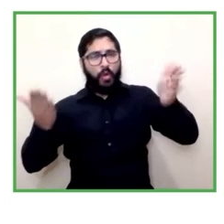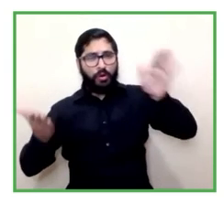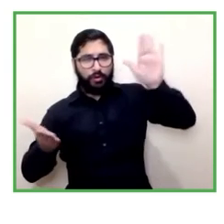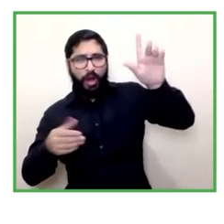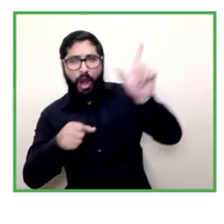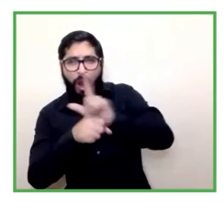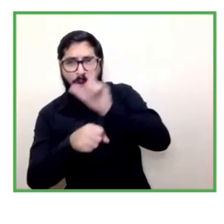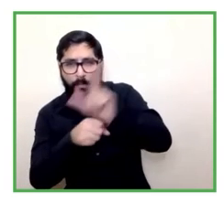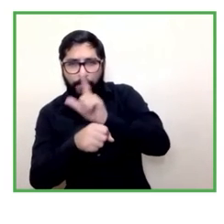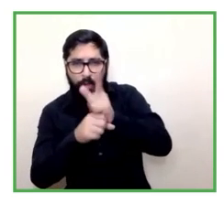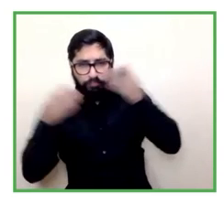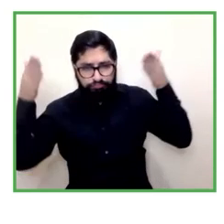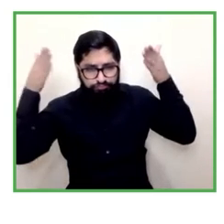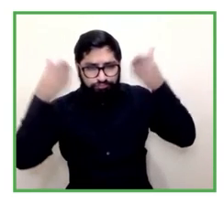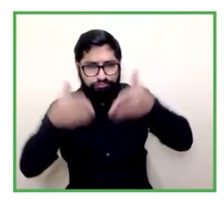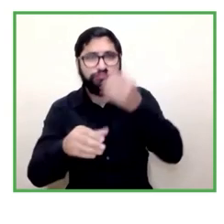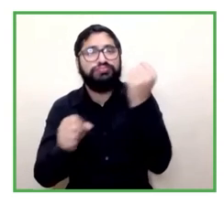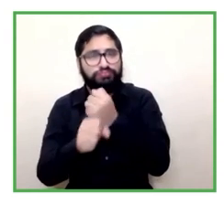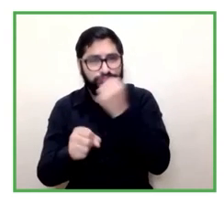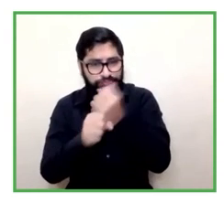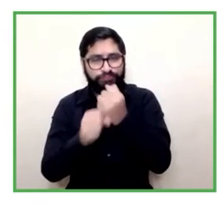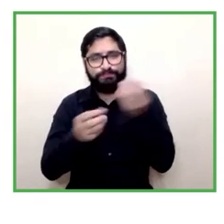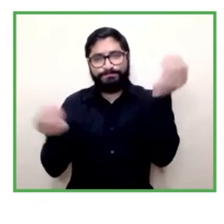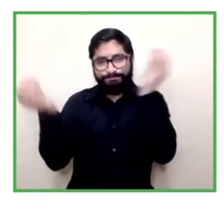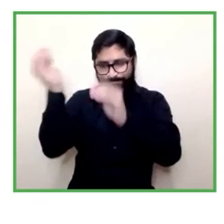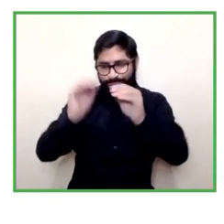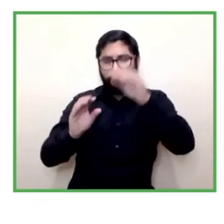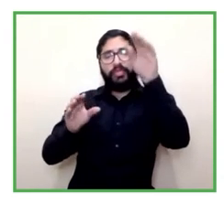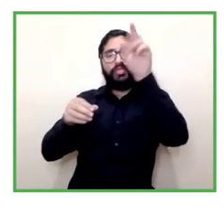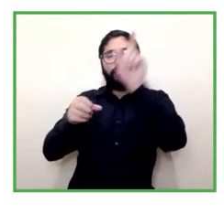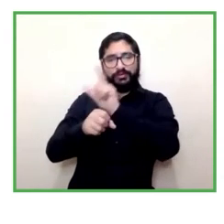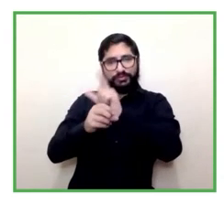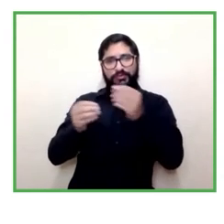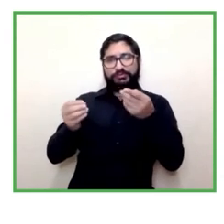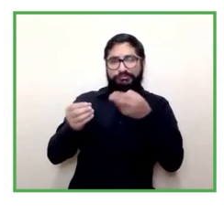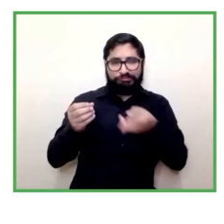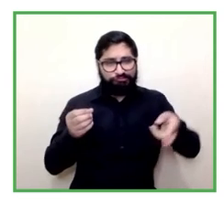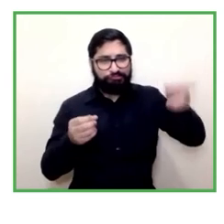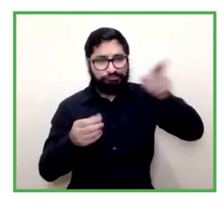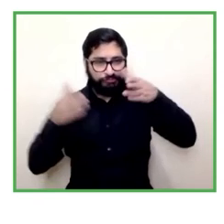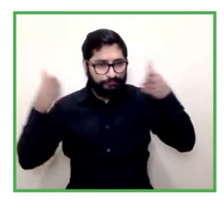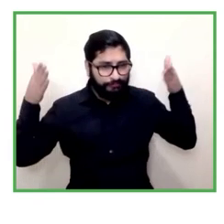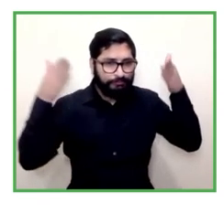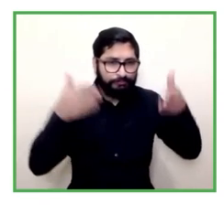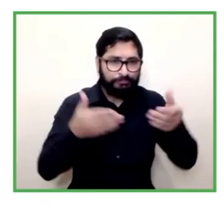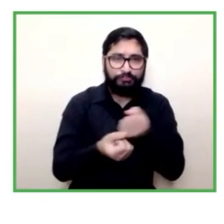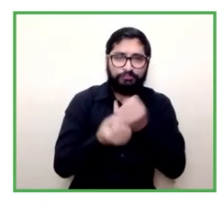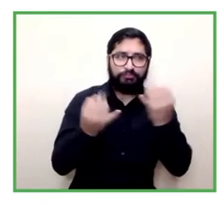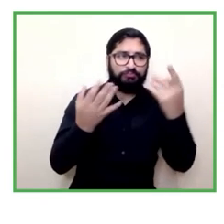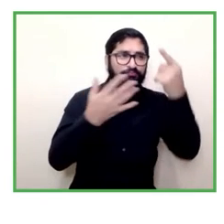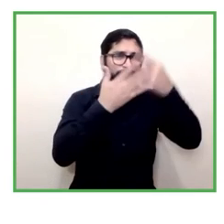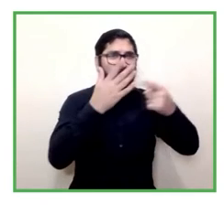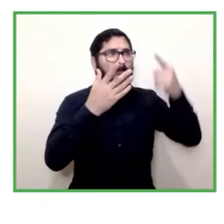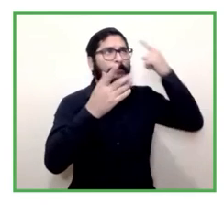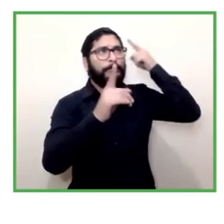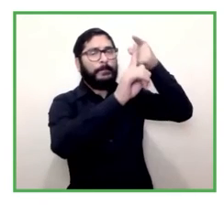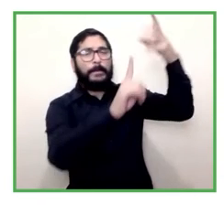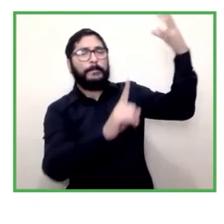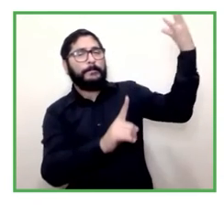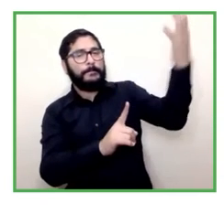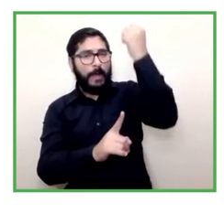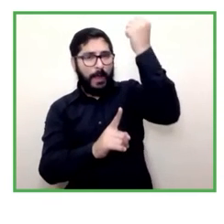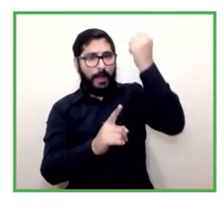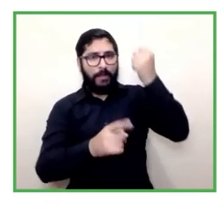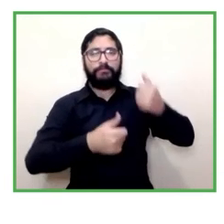rediseñar competencias cuáles serían esos desafíos y otras cuáles serían las competencias que necesitamos